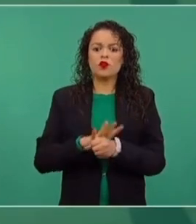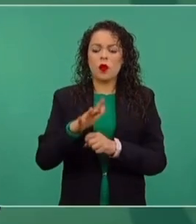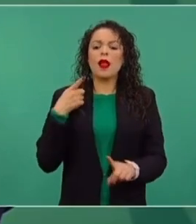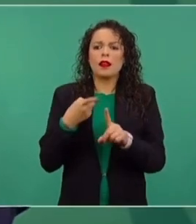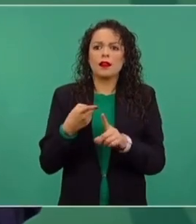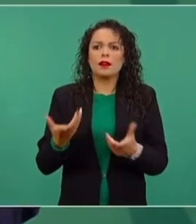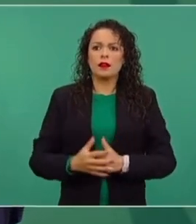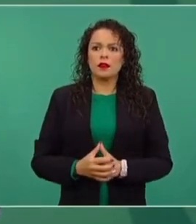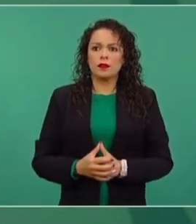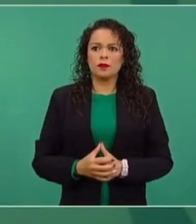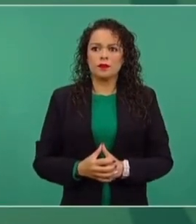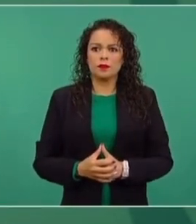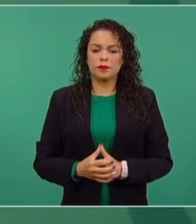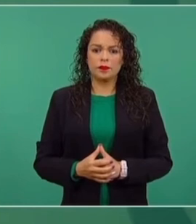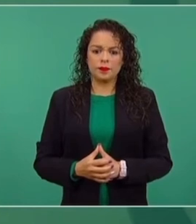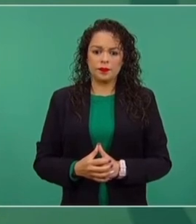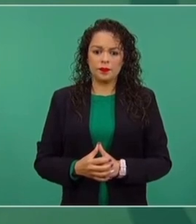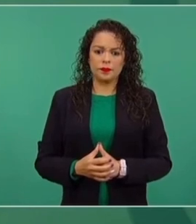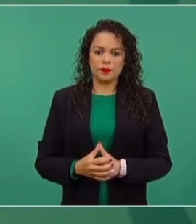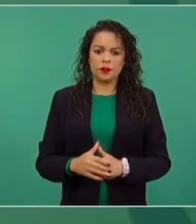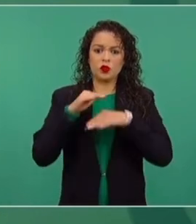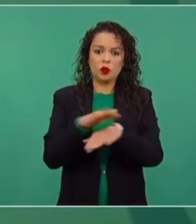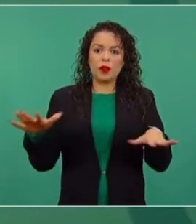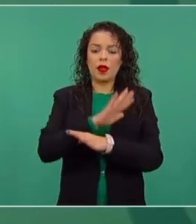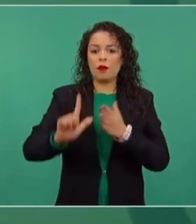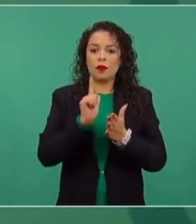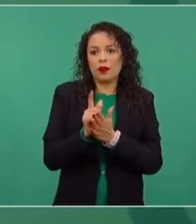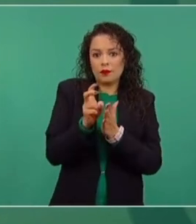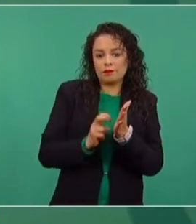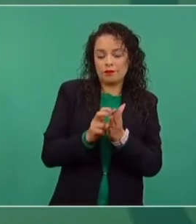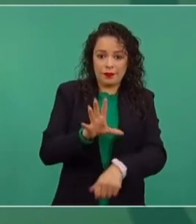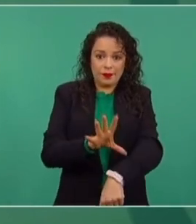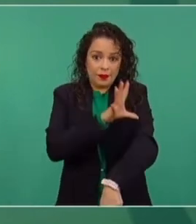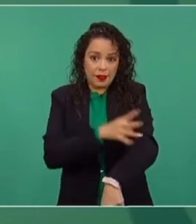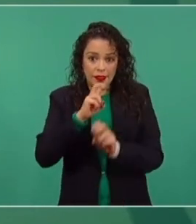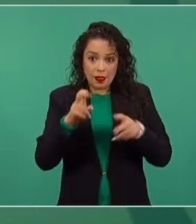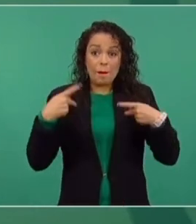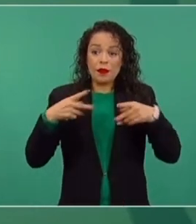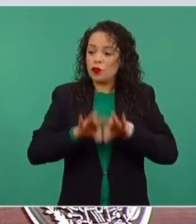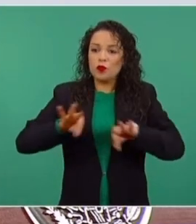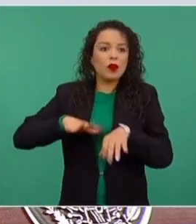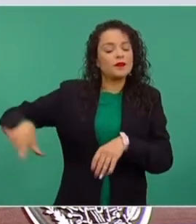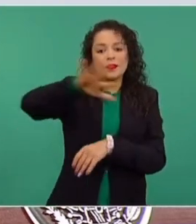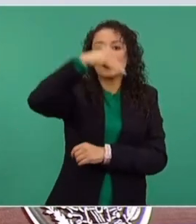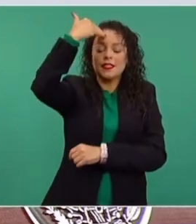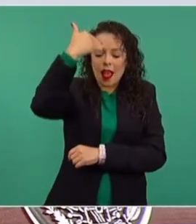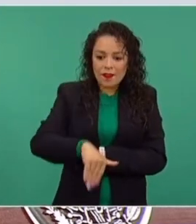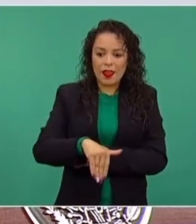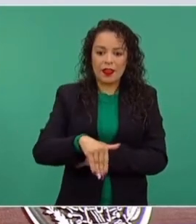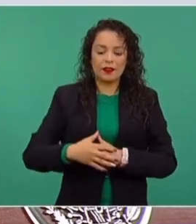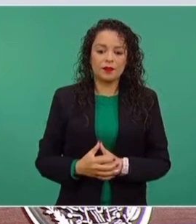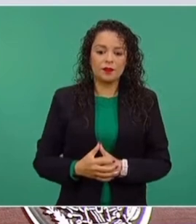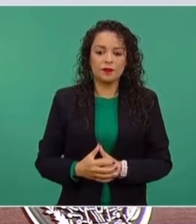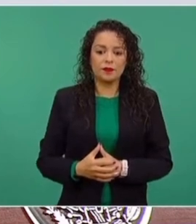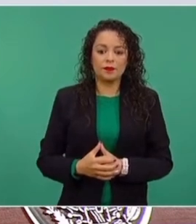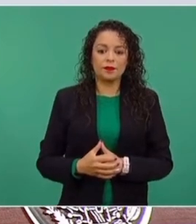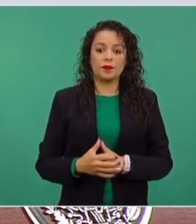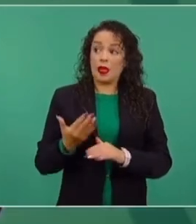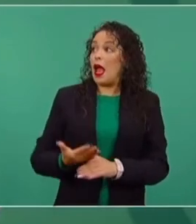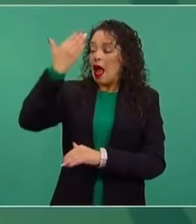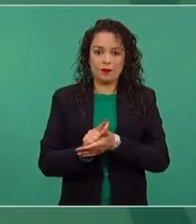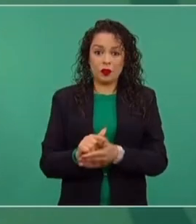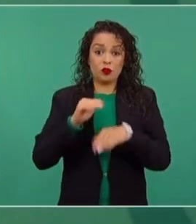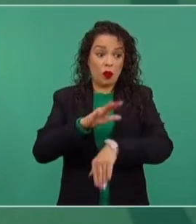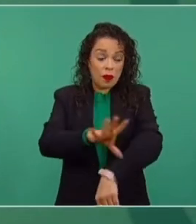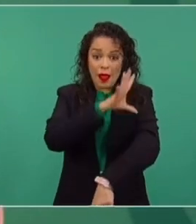porqué de la reforma eléctrica. Que la gente sepa, cuando impusieron la llamada reforma